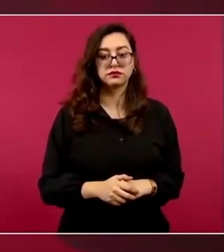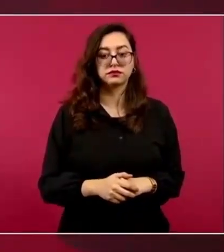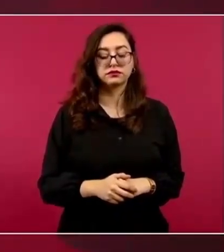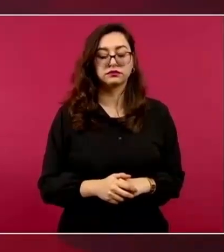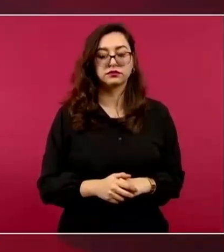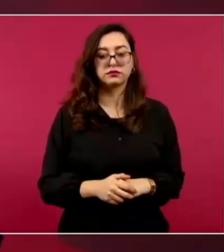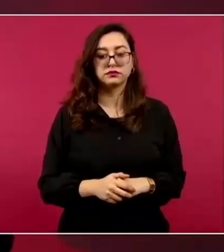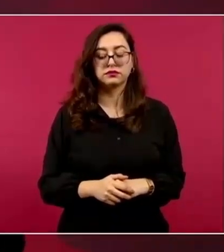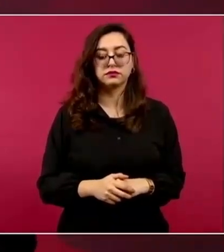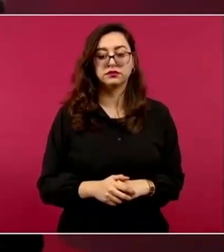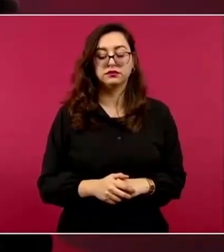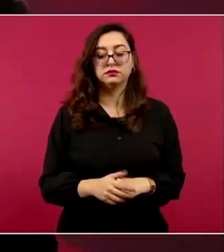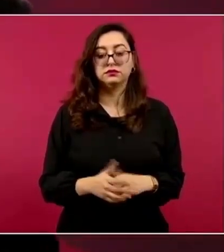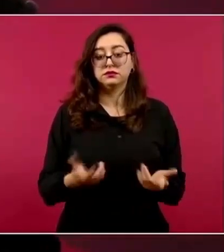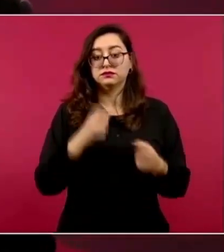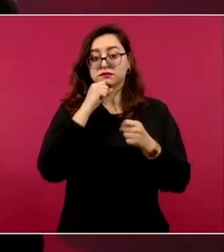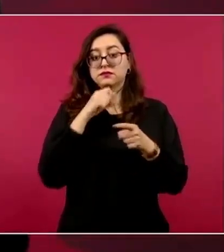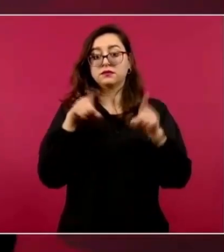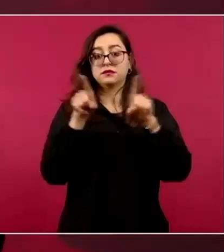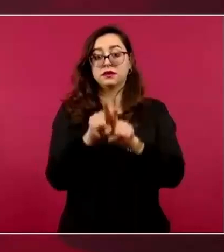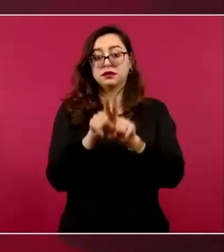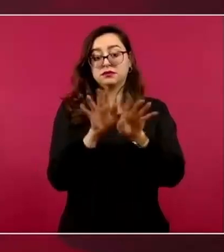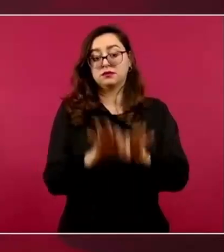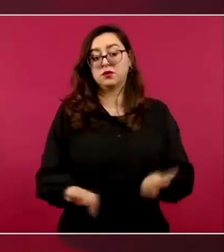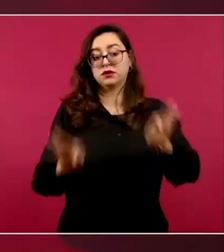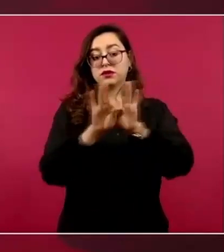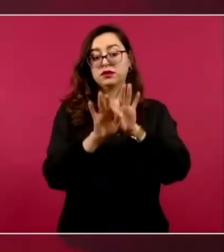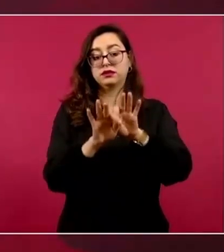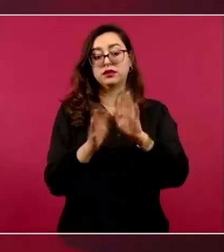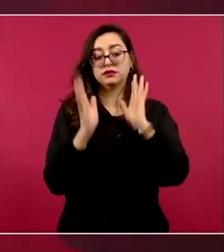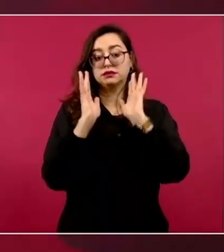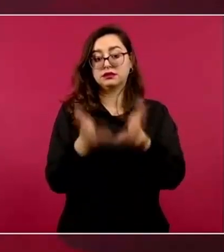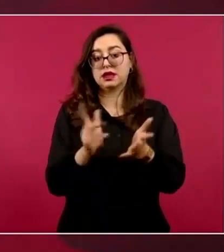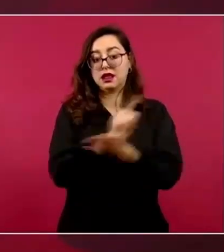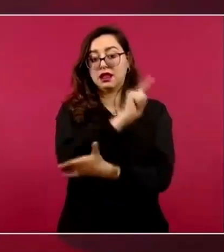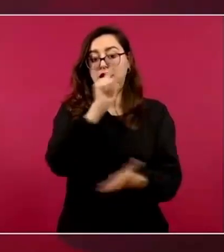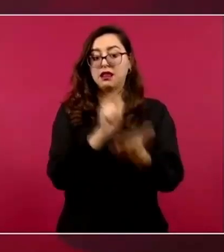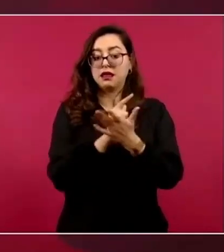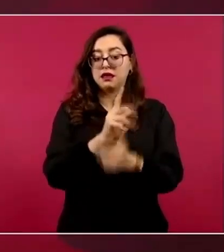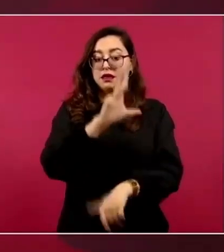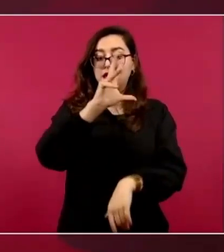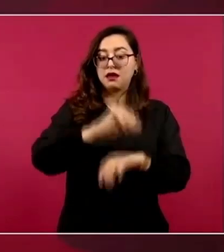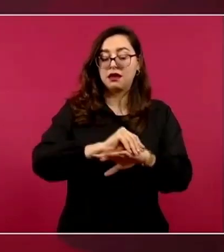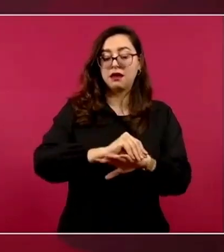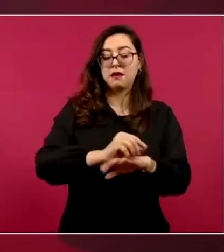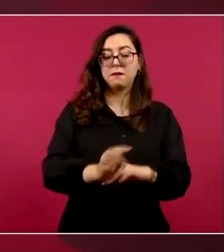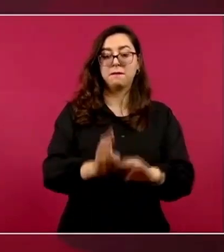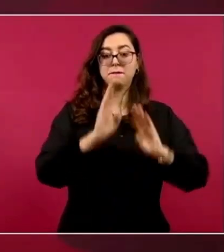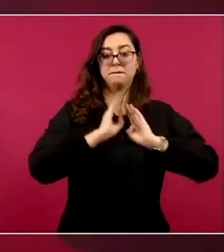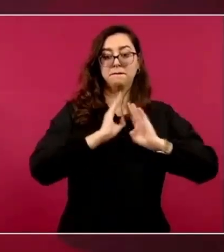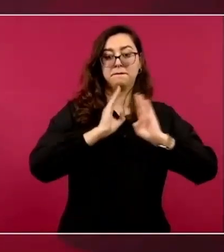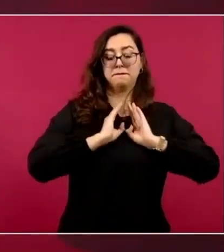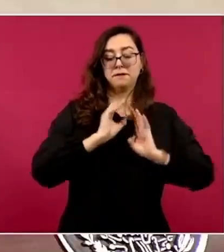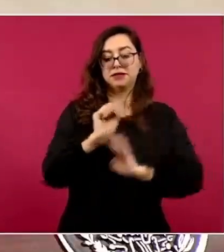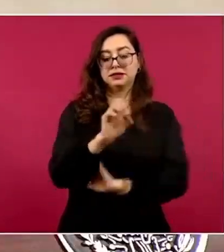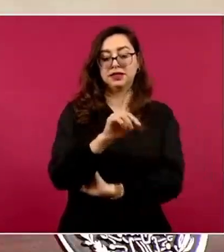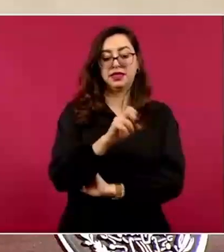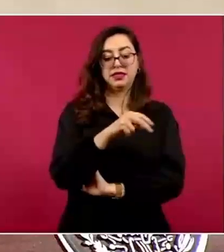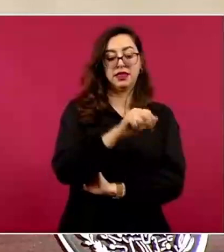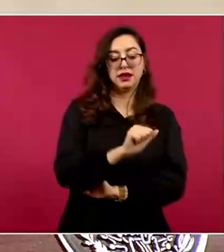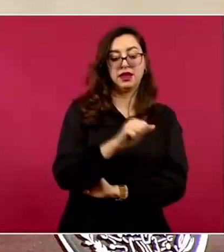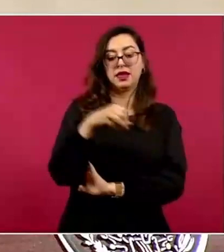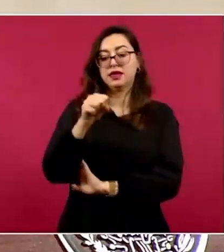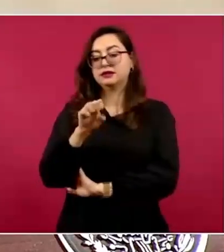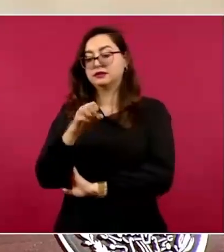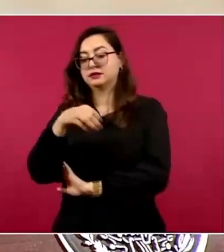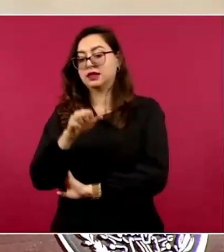participaran en tareas de seguridad la Secretaría de Marina, la Secretaría de la